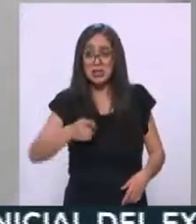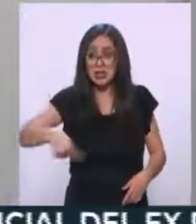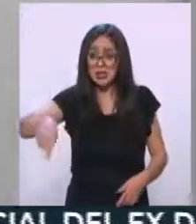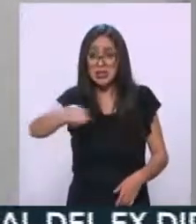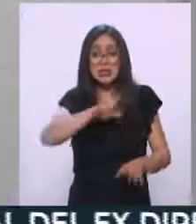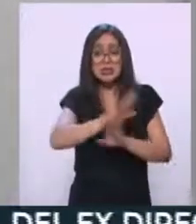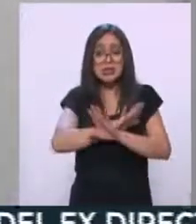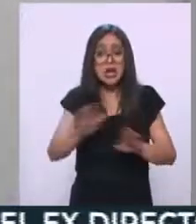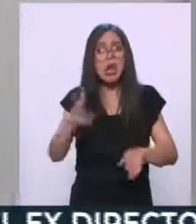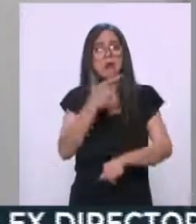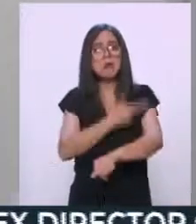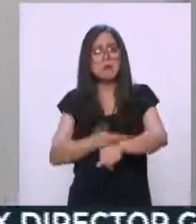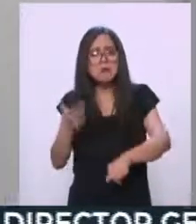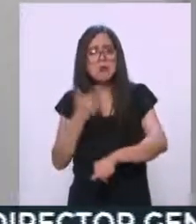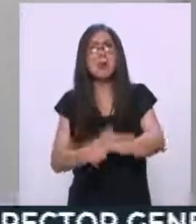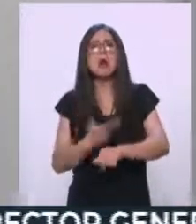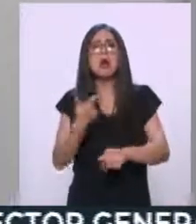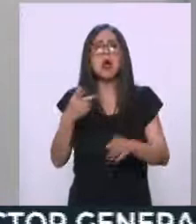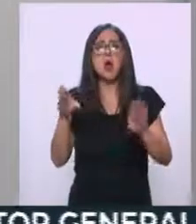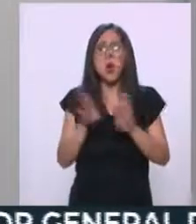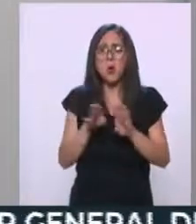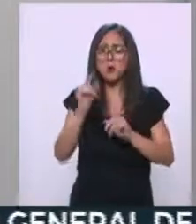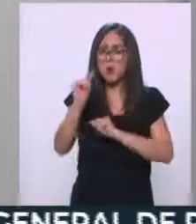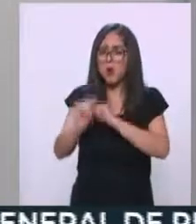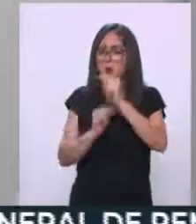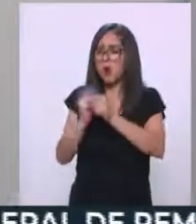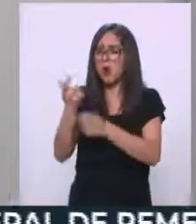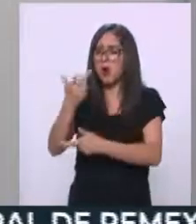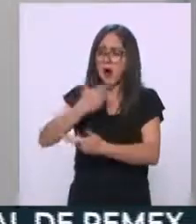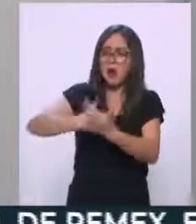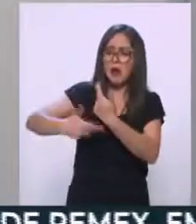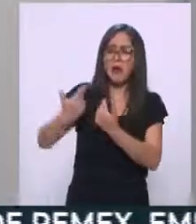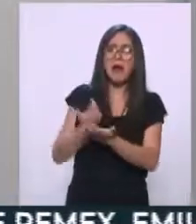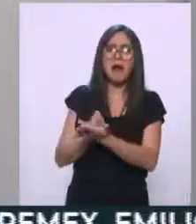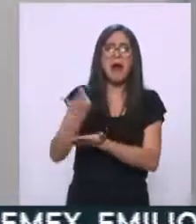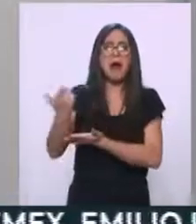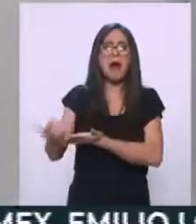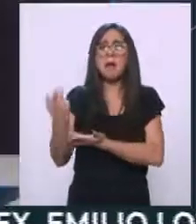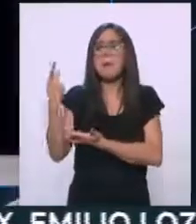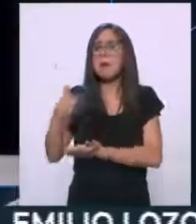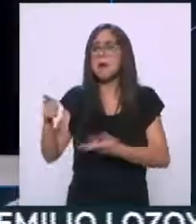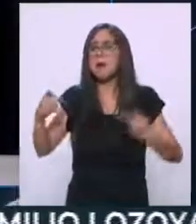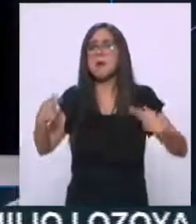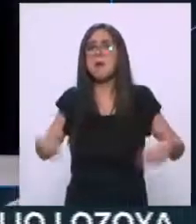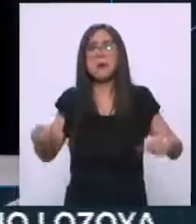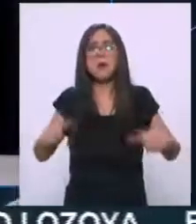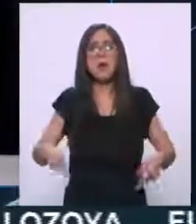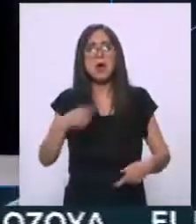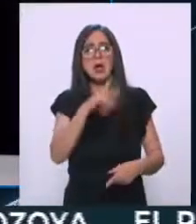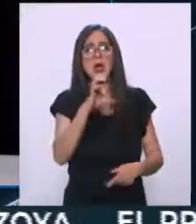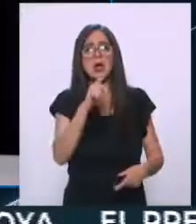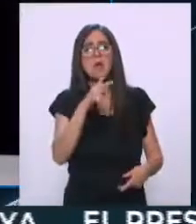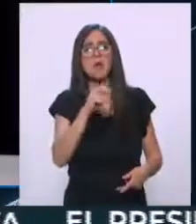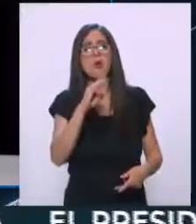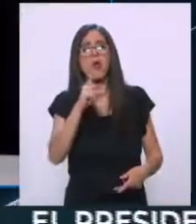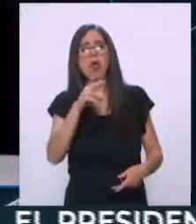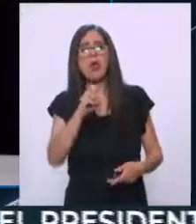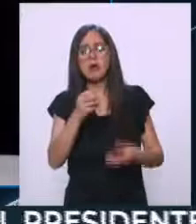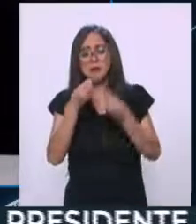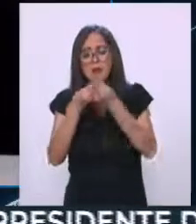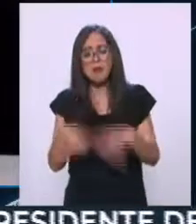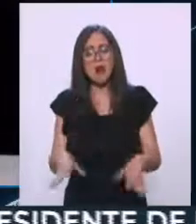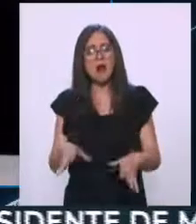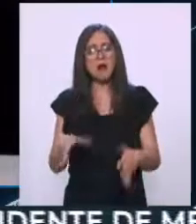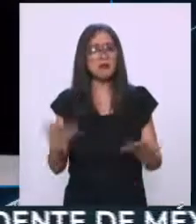los daños, regalando riqueza. Pero al final era una forma de estafar a quien tiene sus ahorros en criptomonedas. Aquí la intención, Alberto, fue